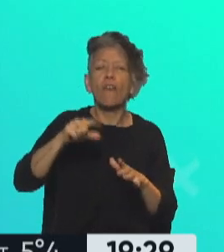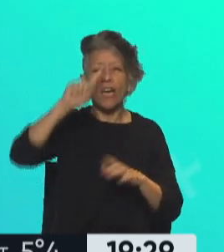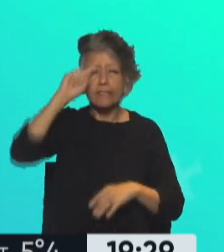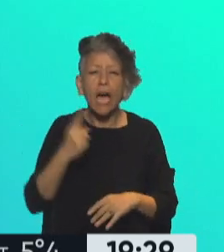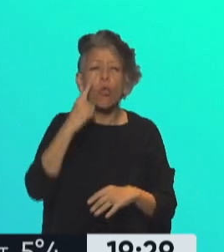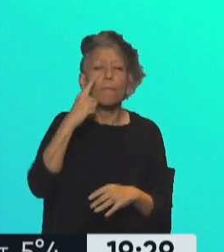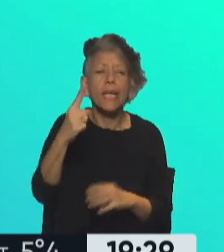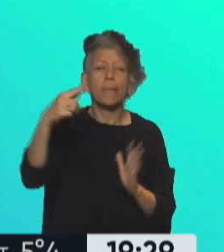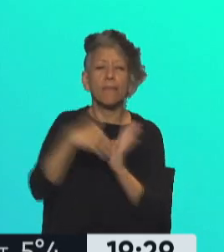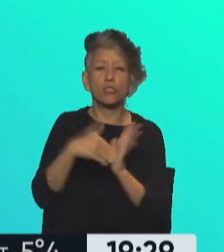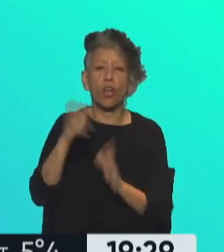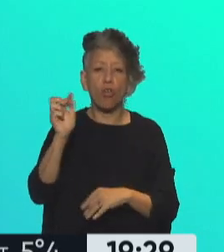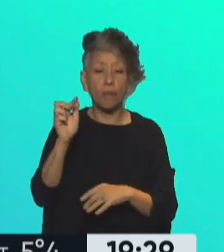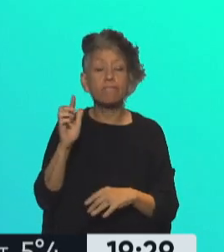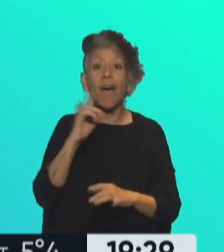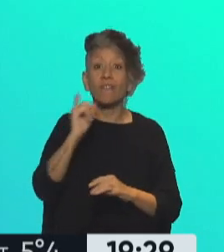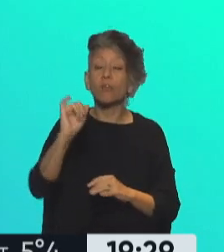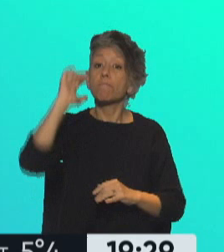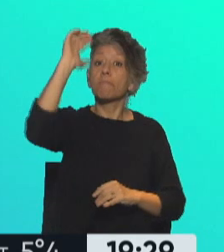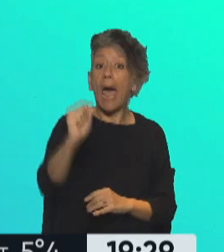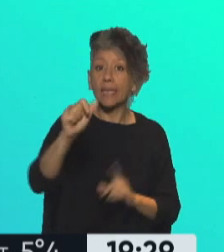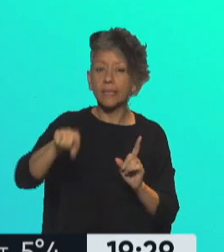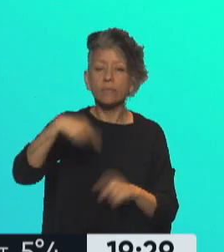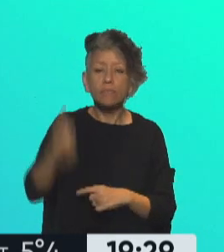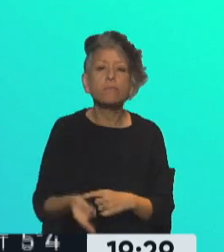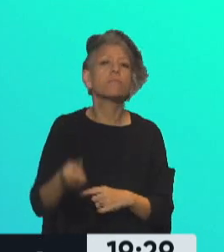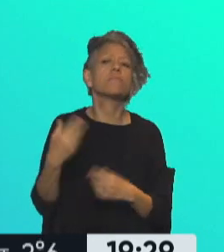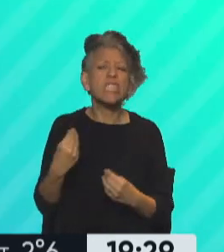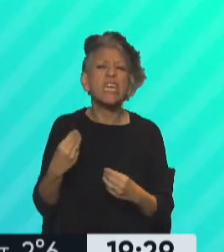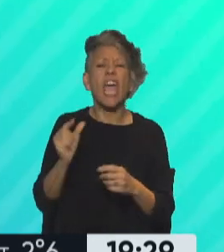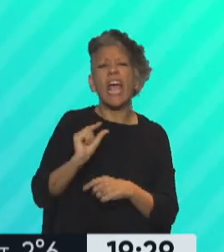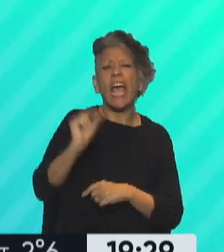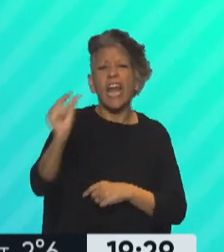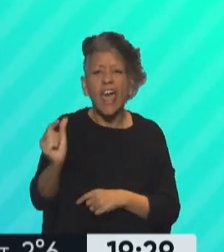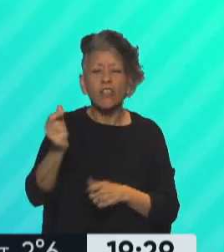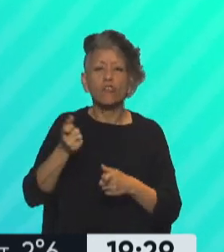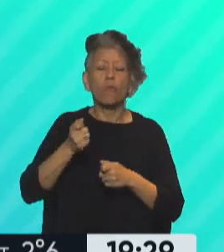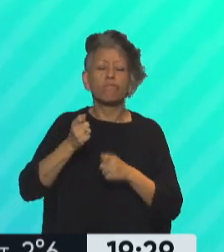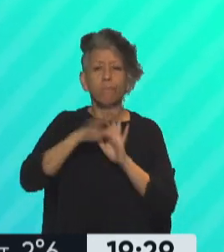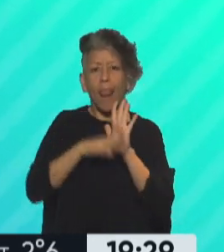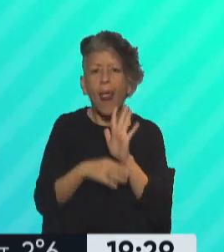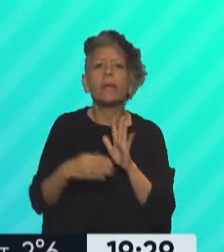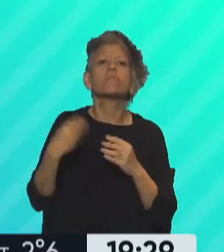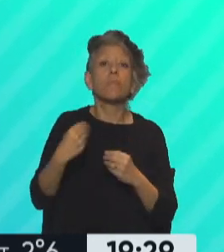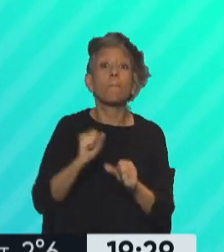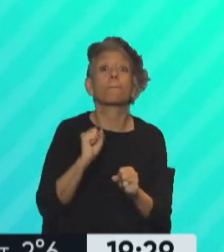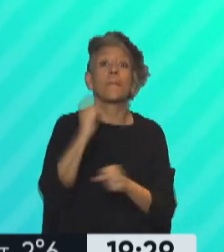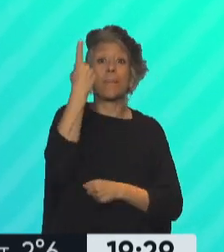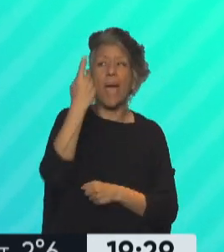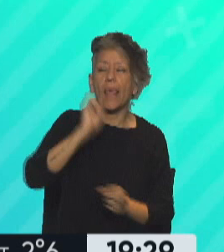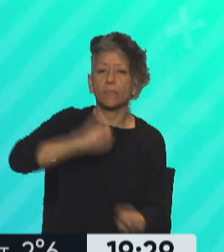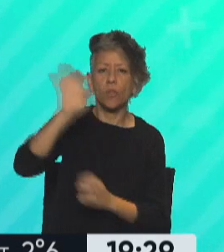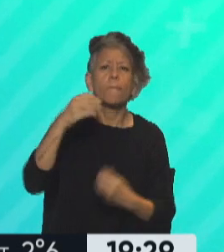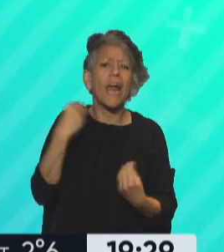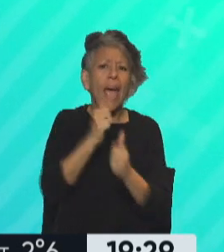Anticipa que el día martes 16 de agosto se lanzará el programa de crédito a la primera exportación a los efectos de que las pymes argentinas